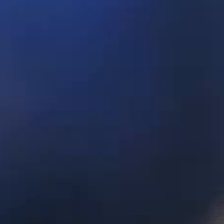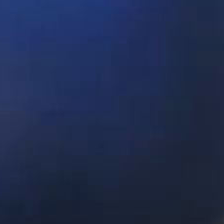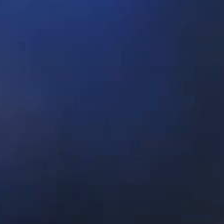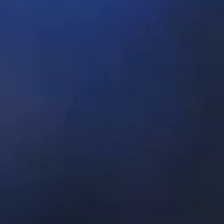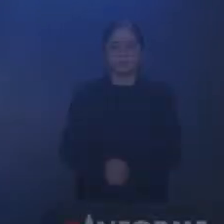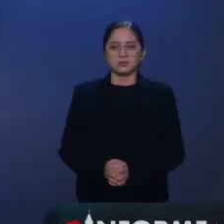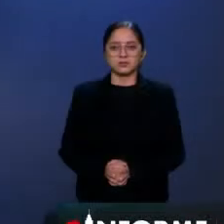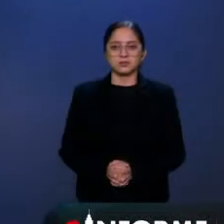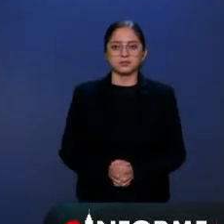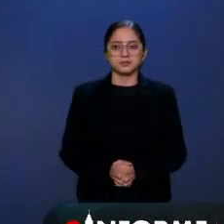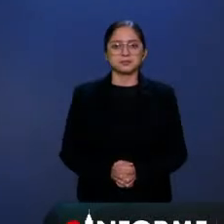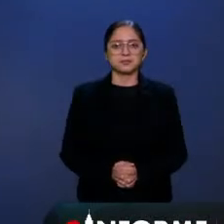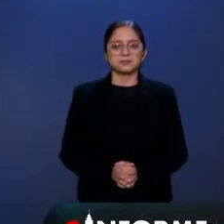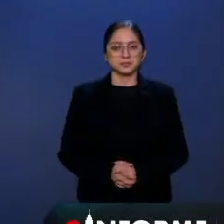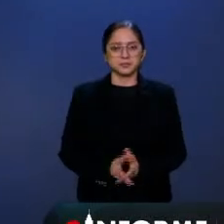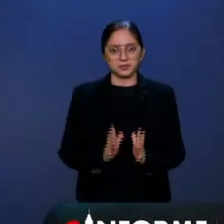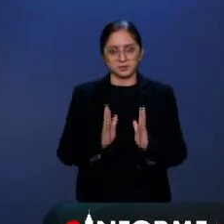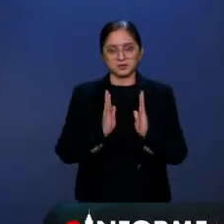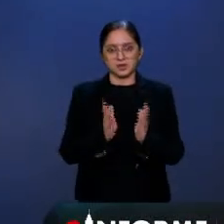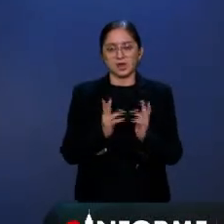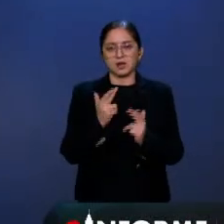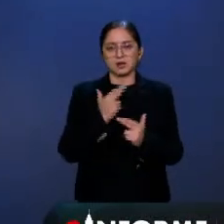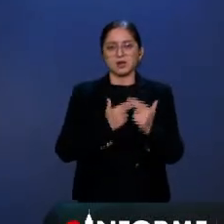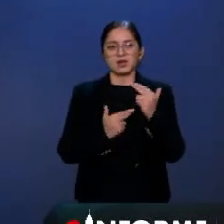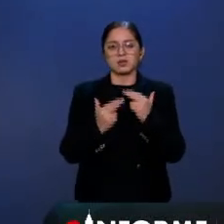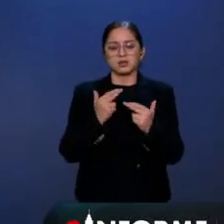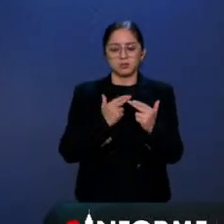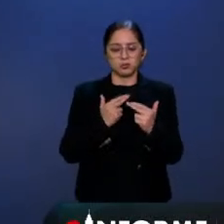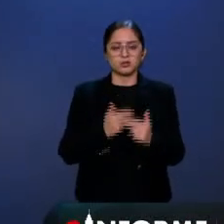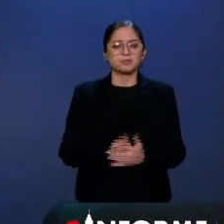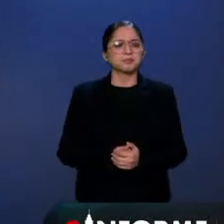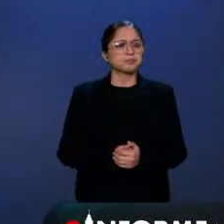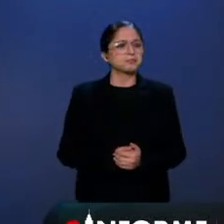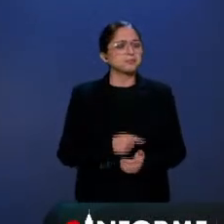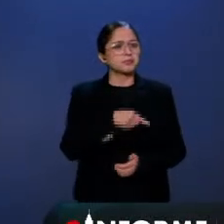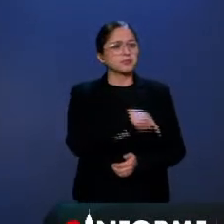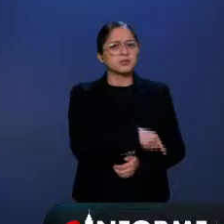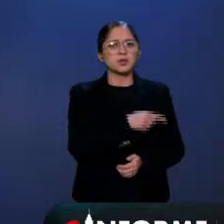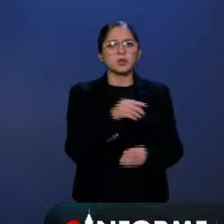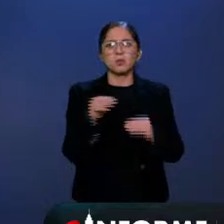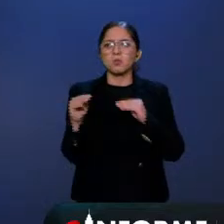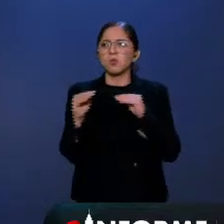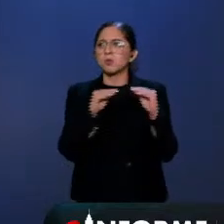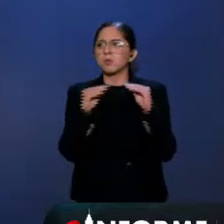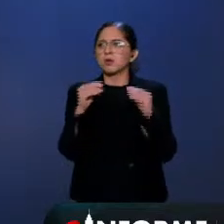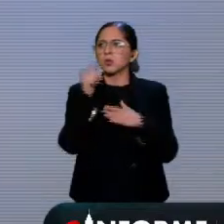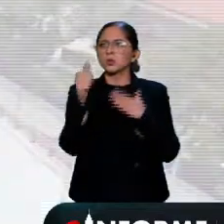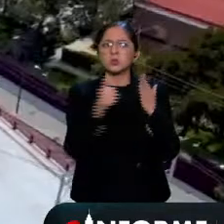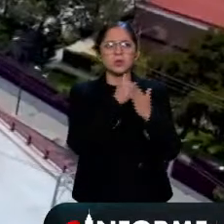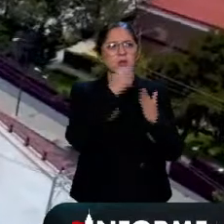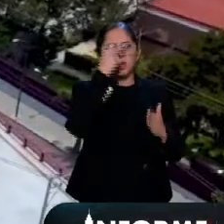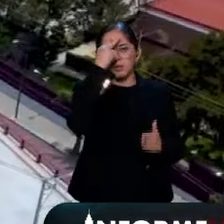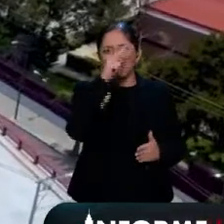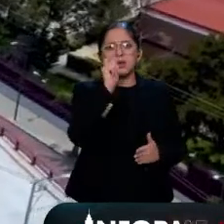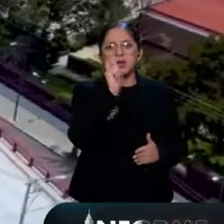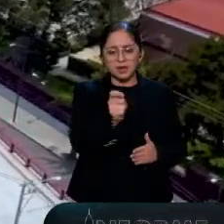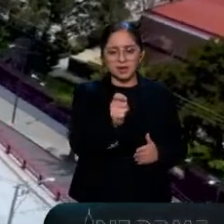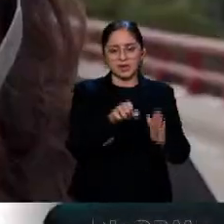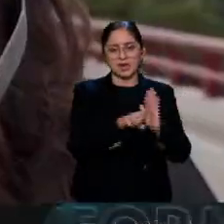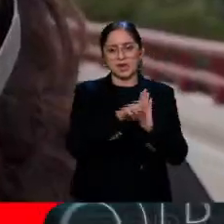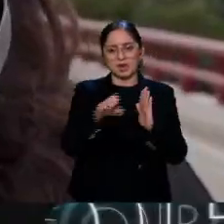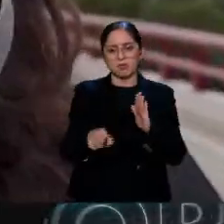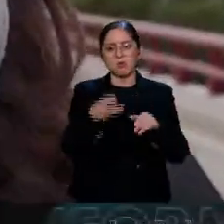ya estamos de vuelta y vamos a hablar del sistema de movilidad de nuestra ciudad porque las obras correspondientes al trolebus elevado